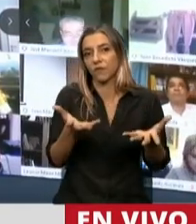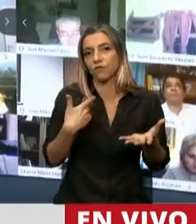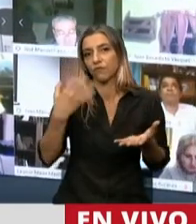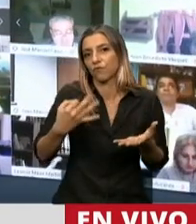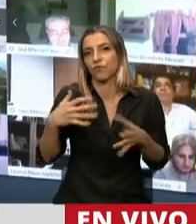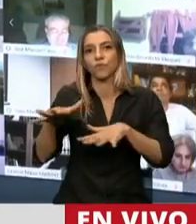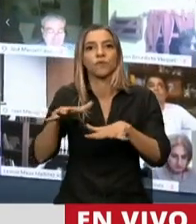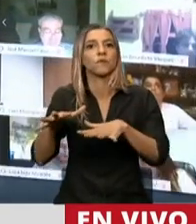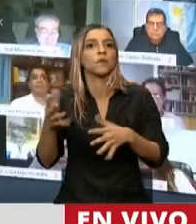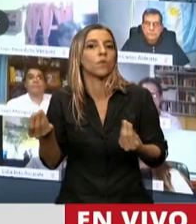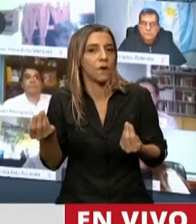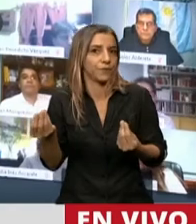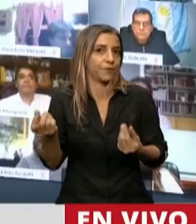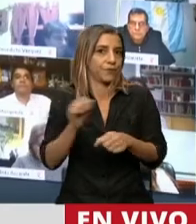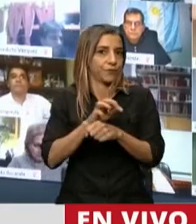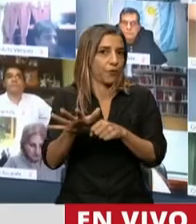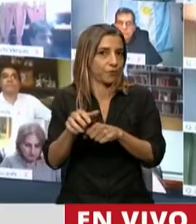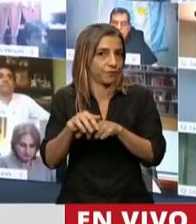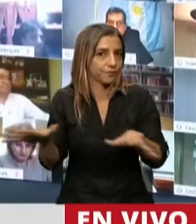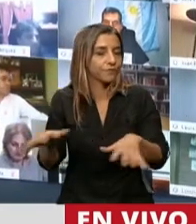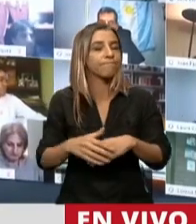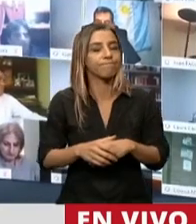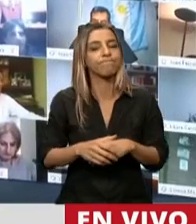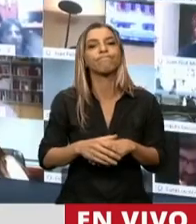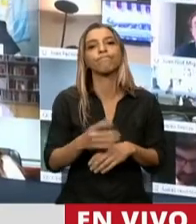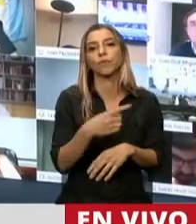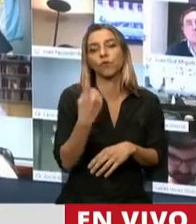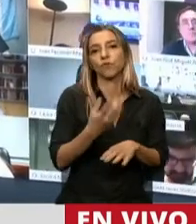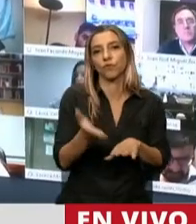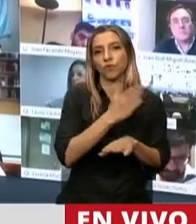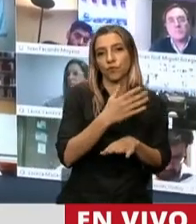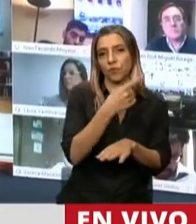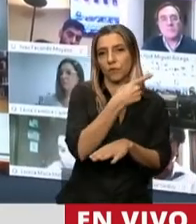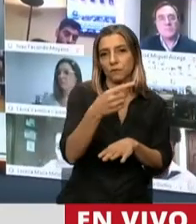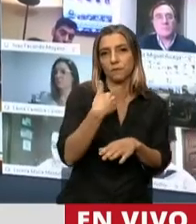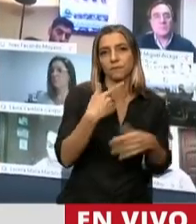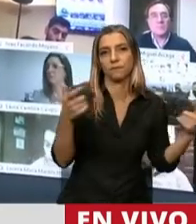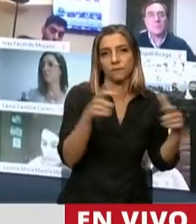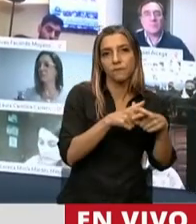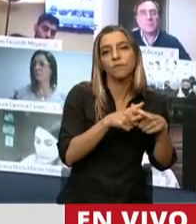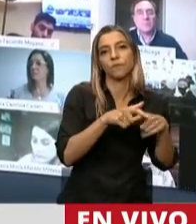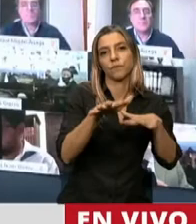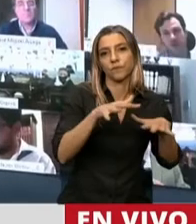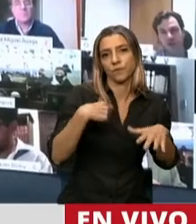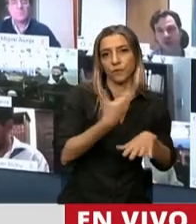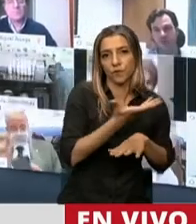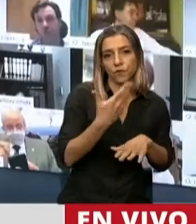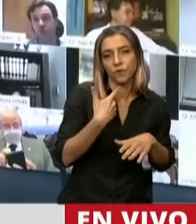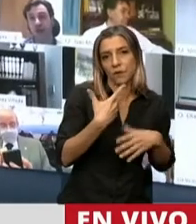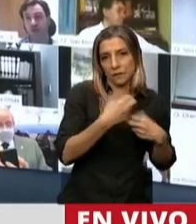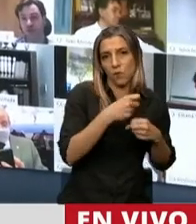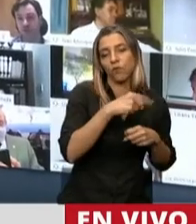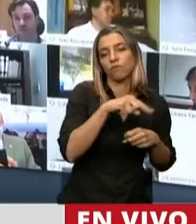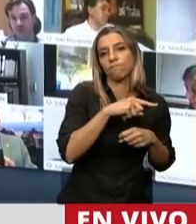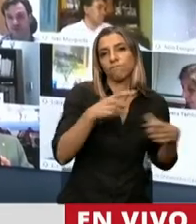que ver con un proyecto de ley que hemos estado trabajando en la última semana en la Comisión de Acción Social y Salud, con mucha